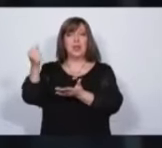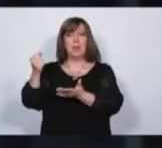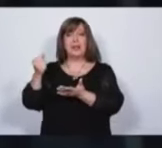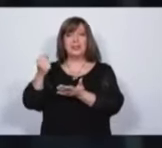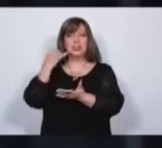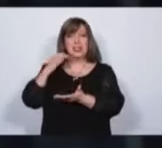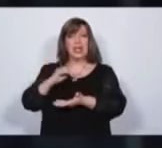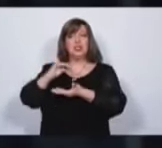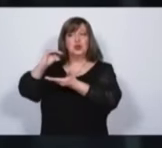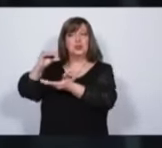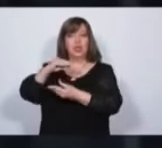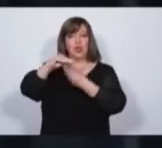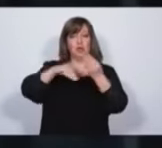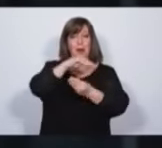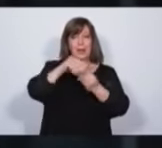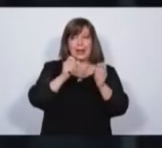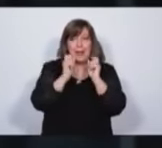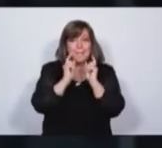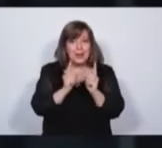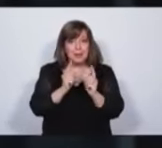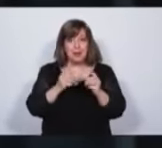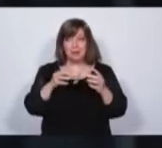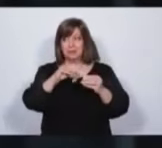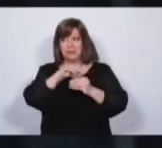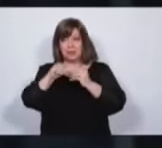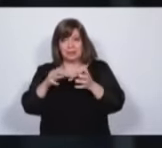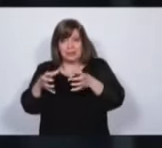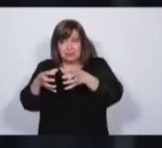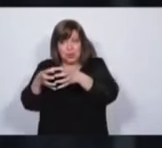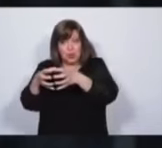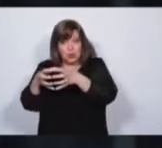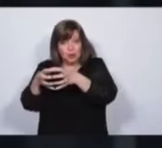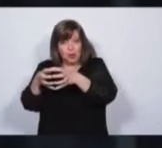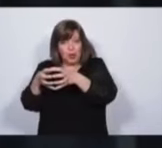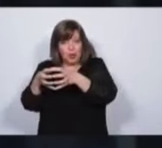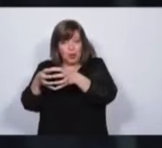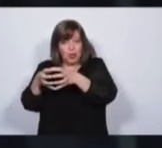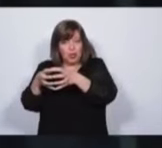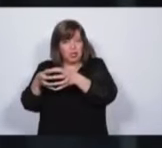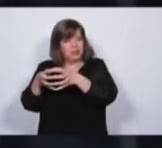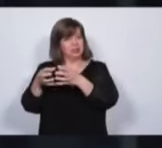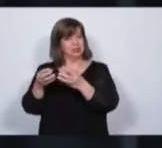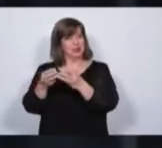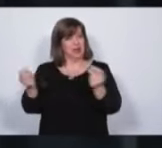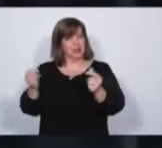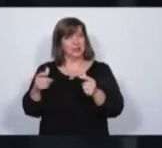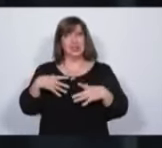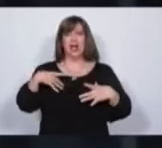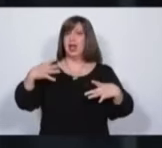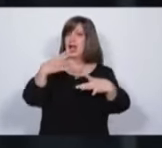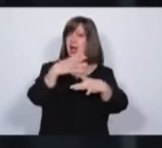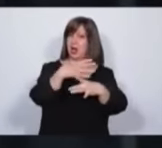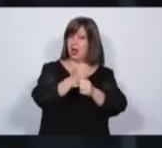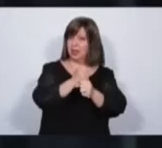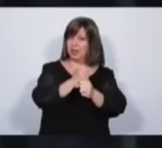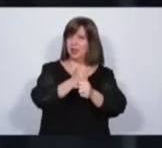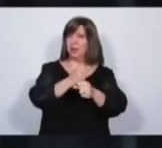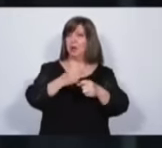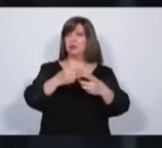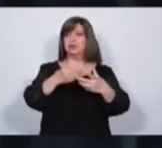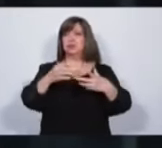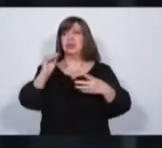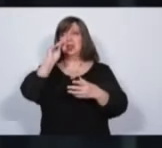subsidio, el segundo presupuesto de la provincia. Eso tiene que terminarse. Tenemos que tener mejor transporte público y sobre todo en los